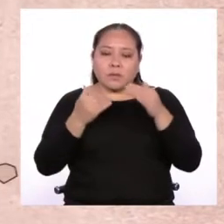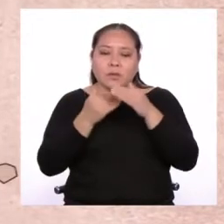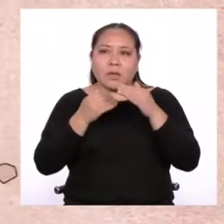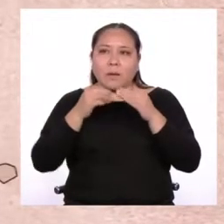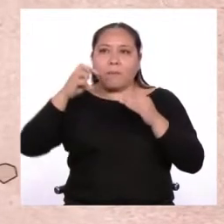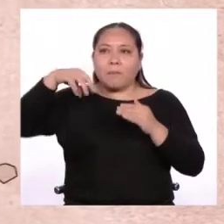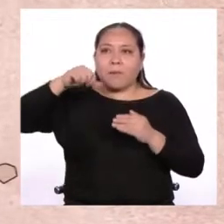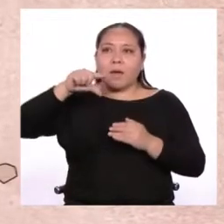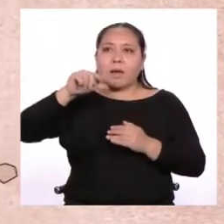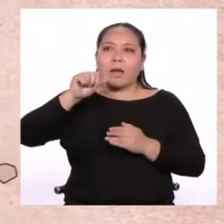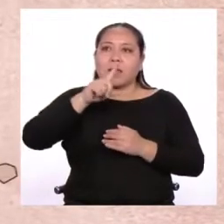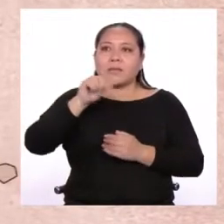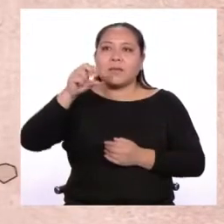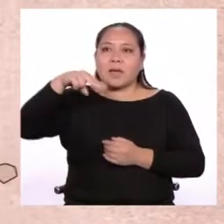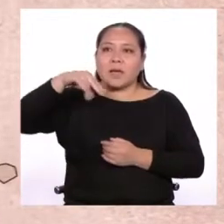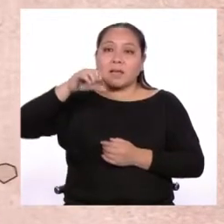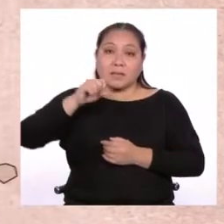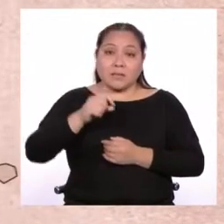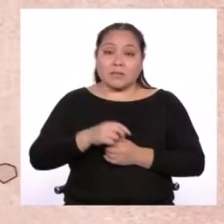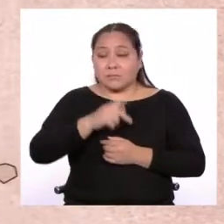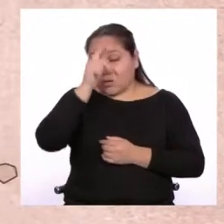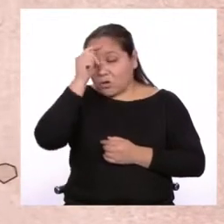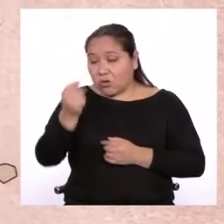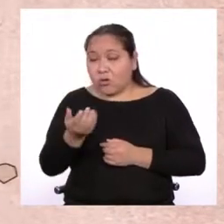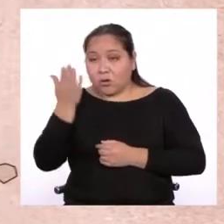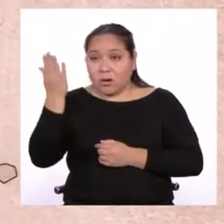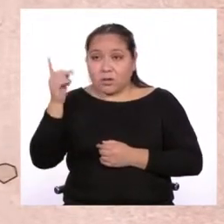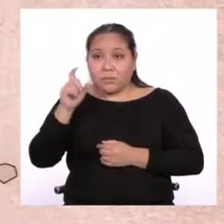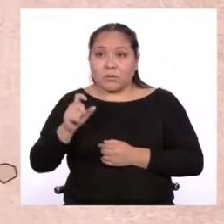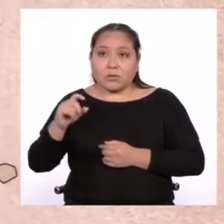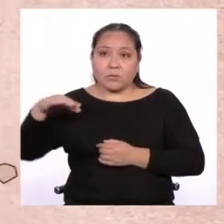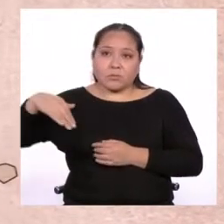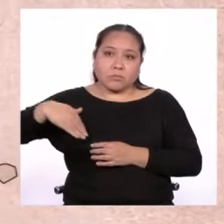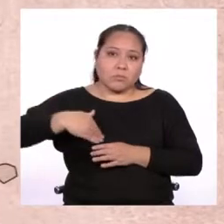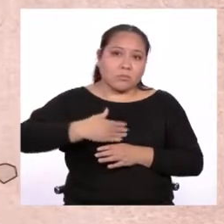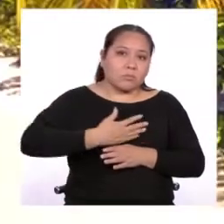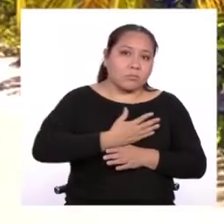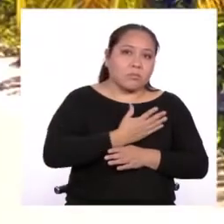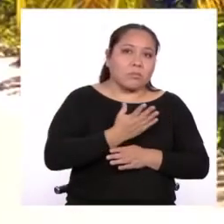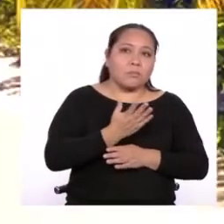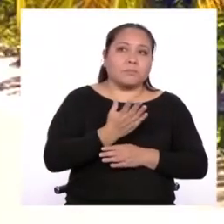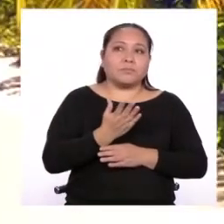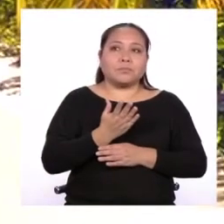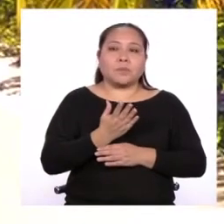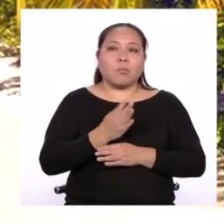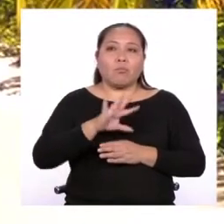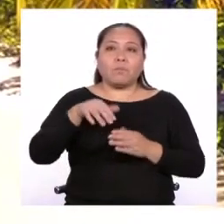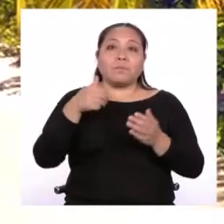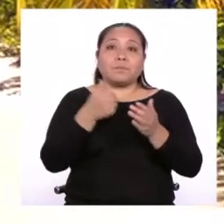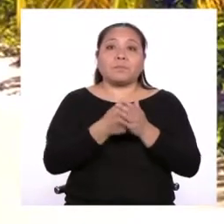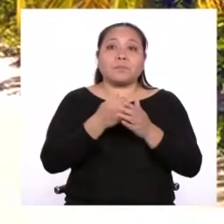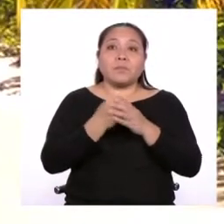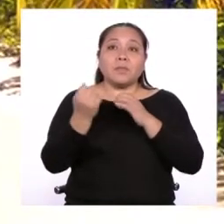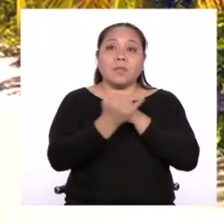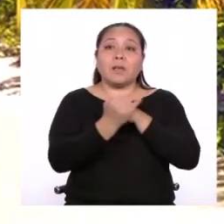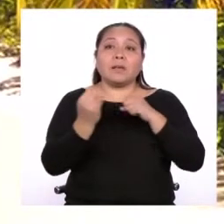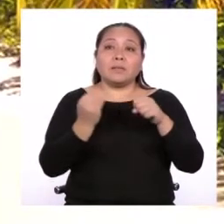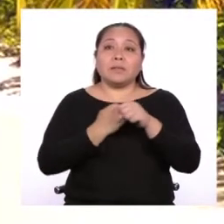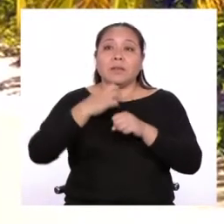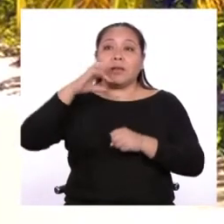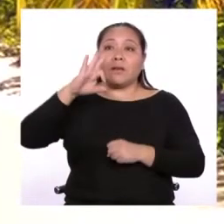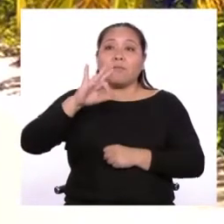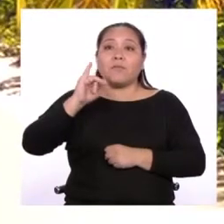Magallanes, llamado así en demora de navegar. Después atravesaron el Pacífico, llegaron a las Islas Filipinas, donde